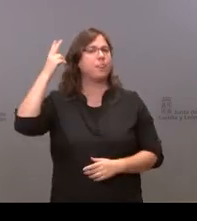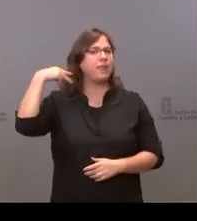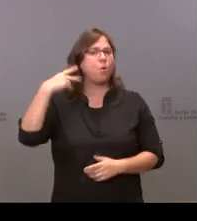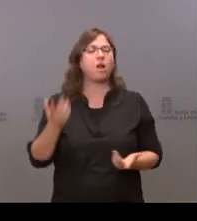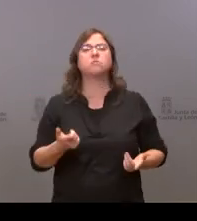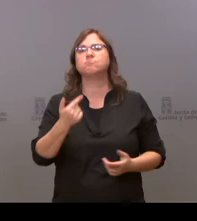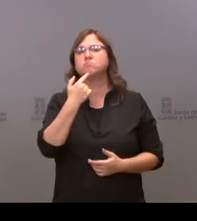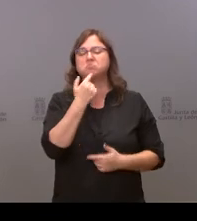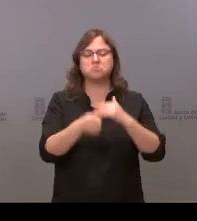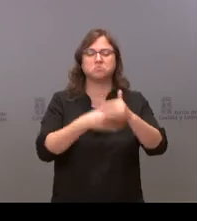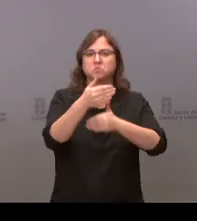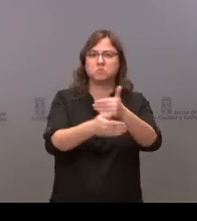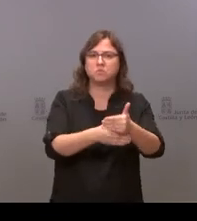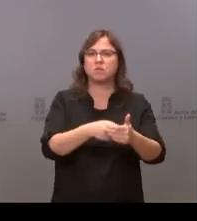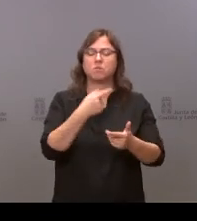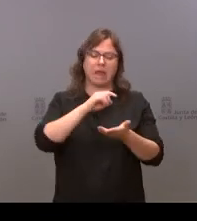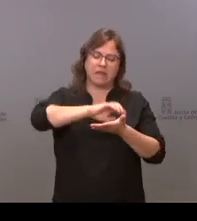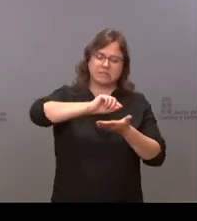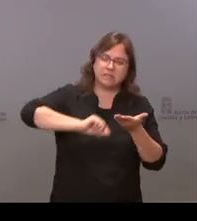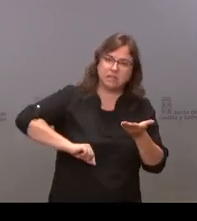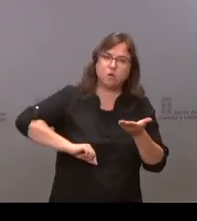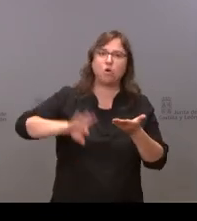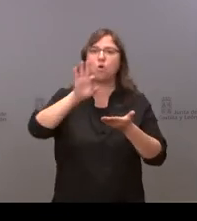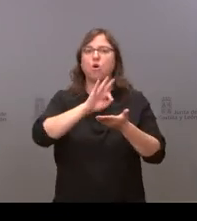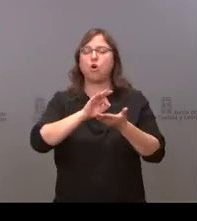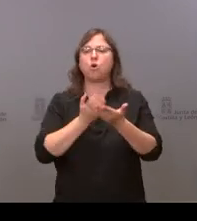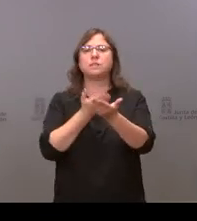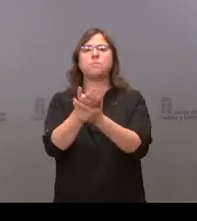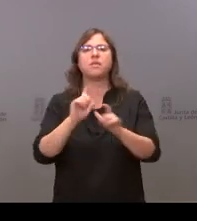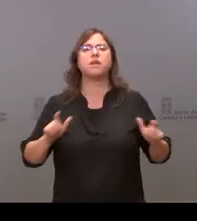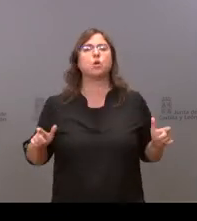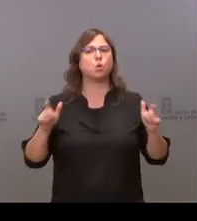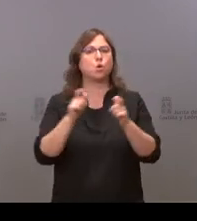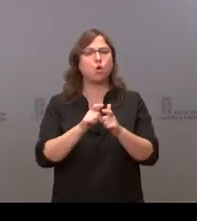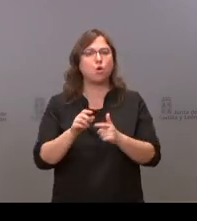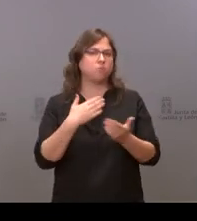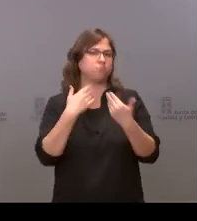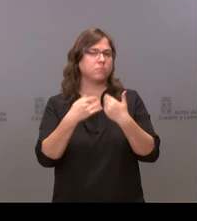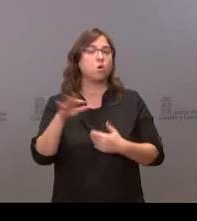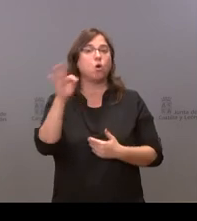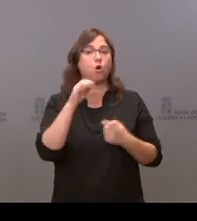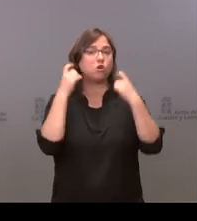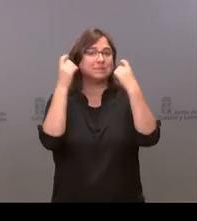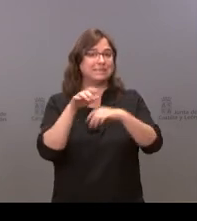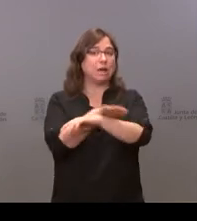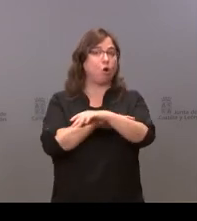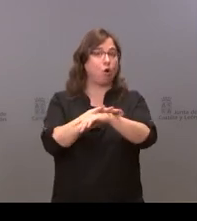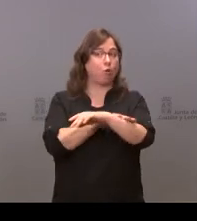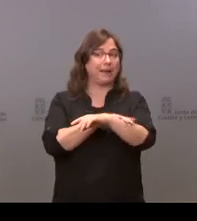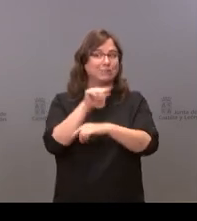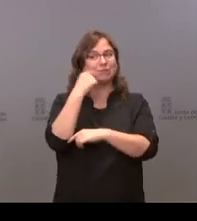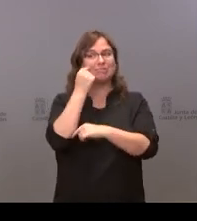seguir esta petición si se va a realizar por escrito si se va a solicitar una reunión o si se va a intentar que el gobierno se entere por los medios de